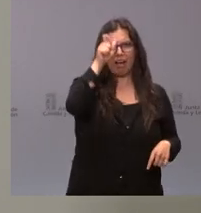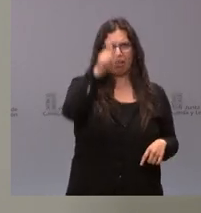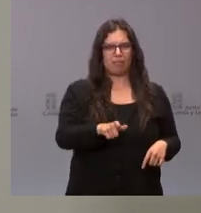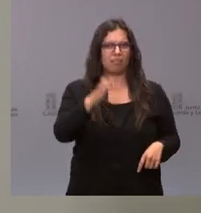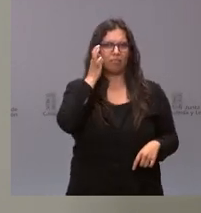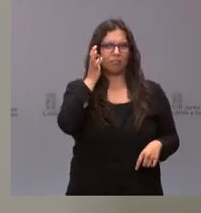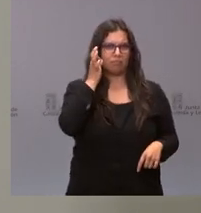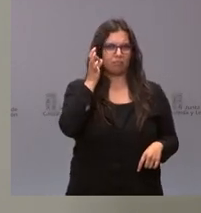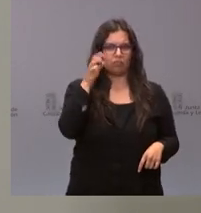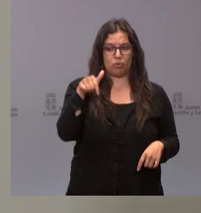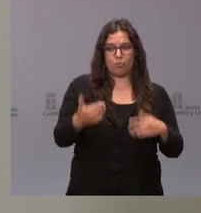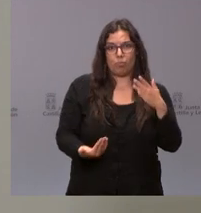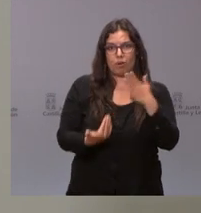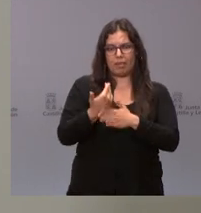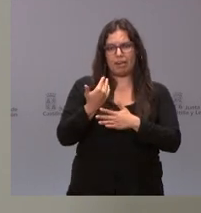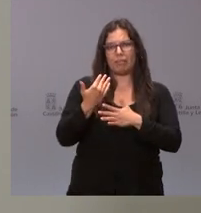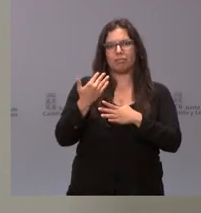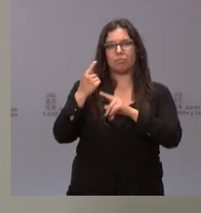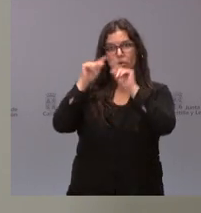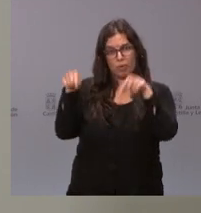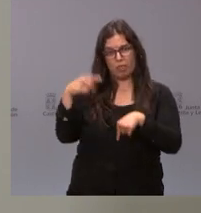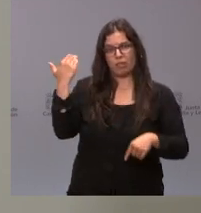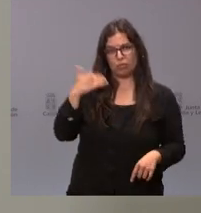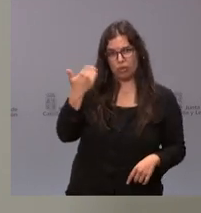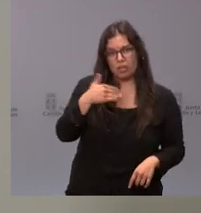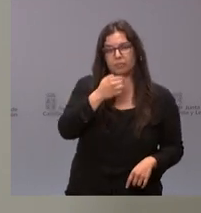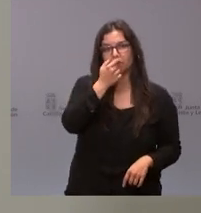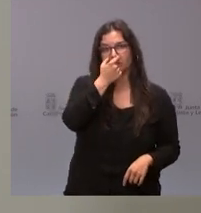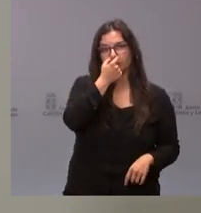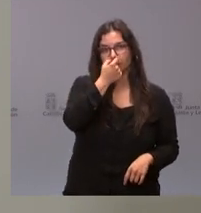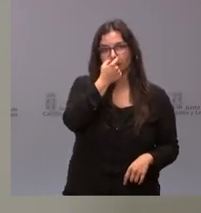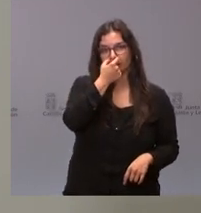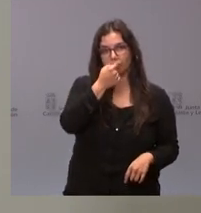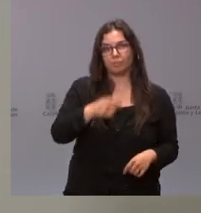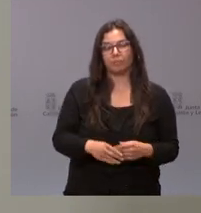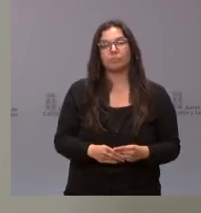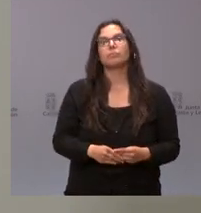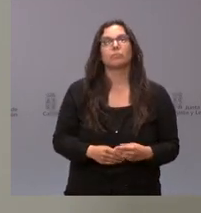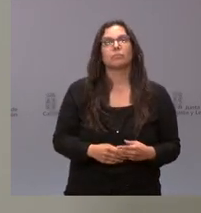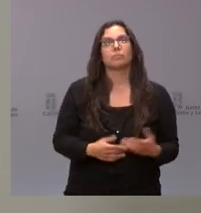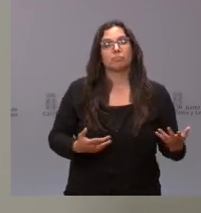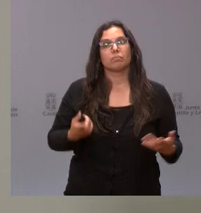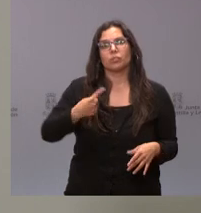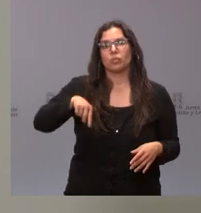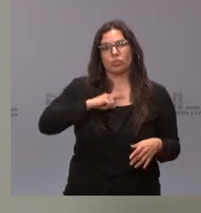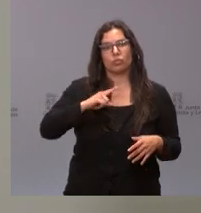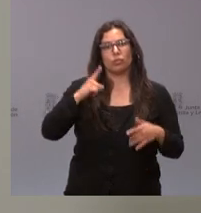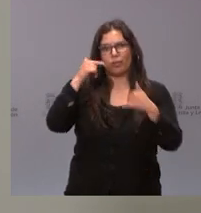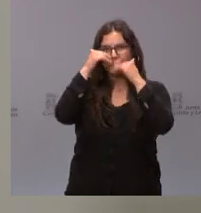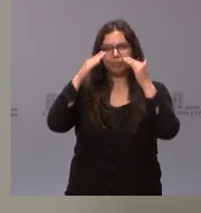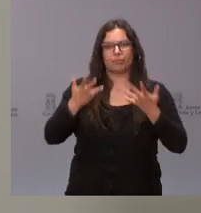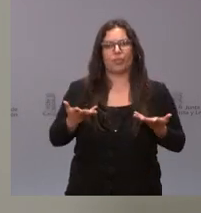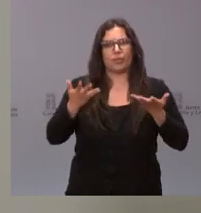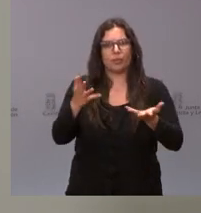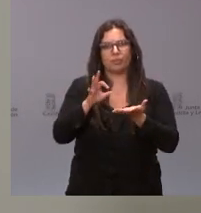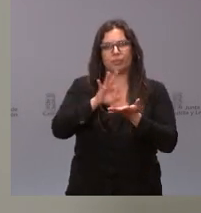esta mañana en la provincia de Soria y que nosotros atenderemos en la prestación de los servicios correspondientes